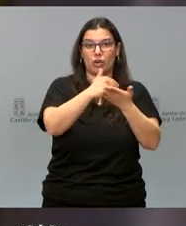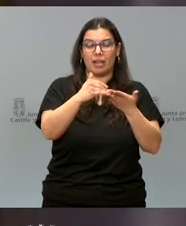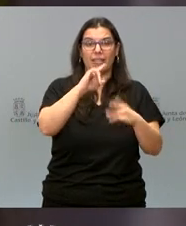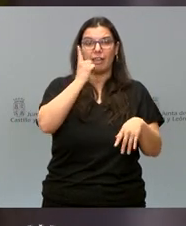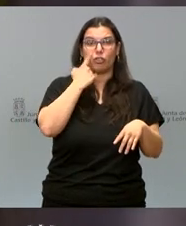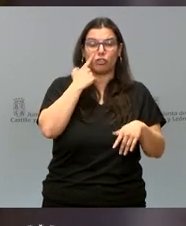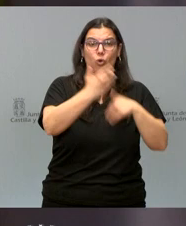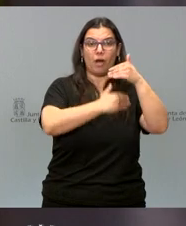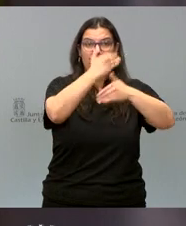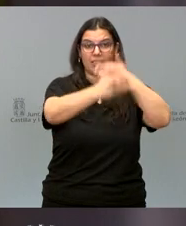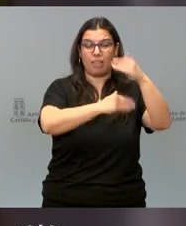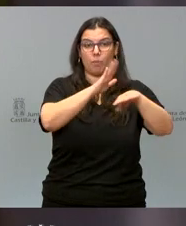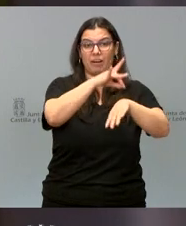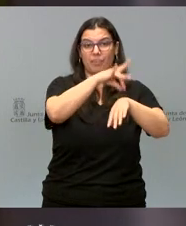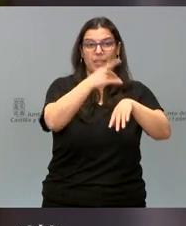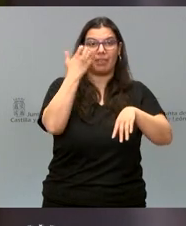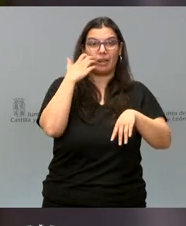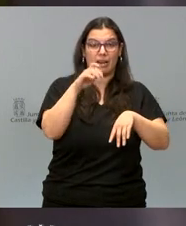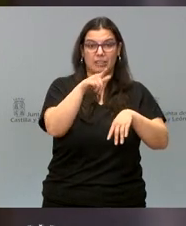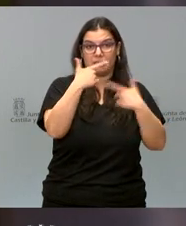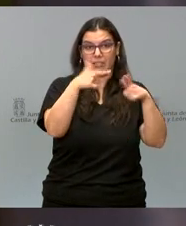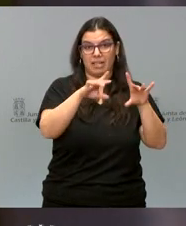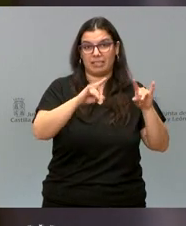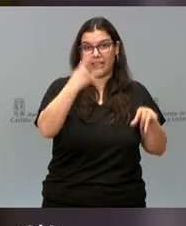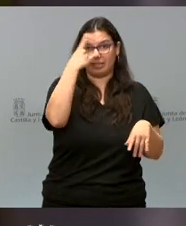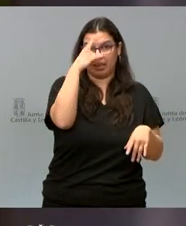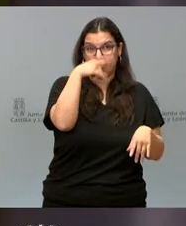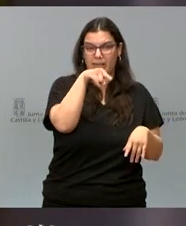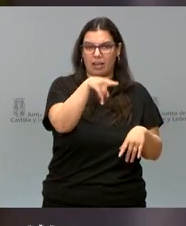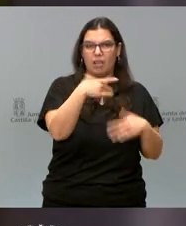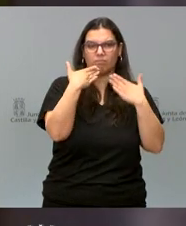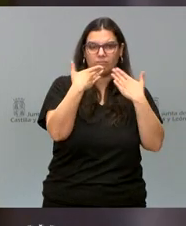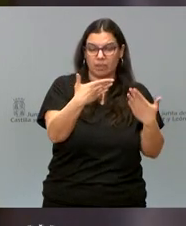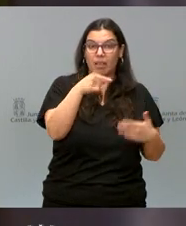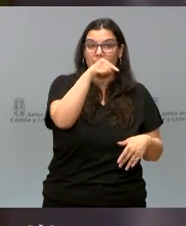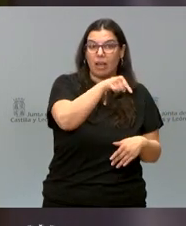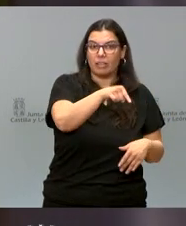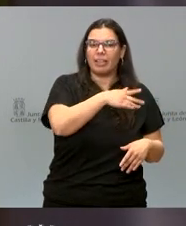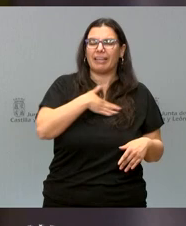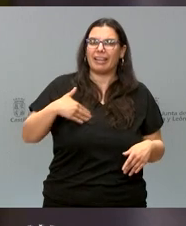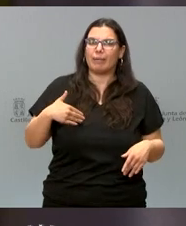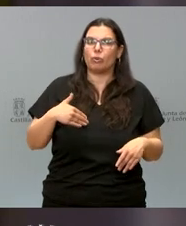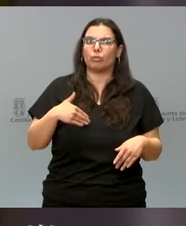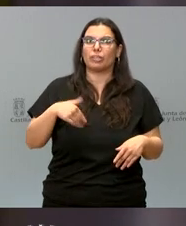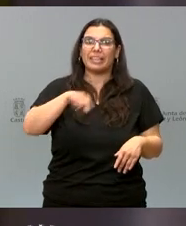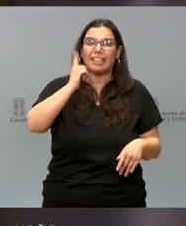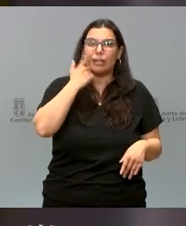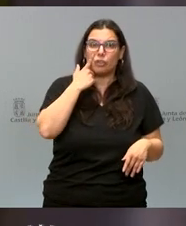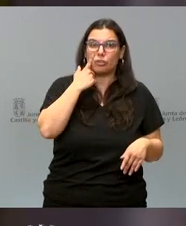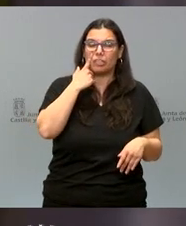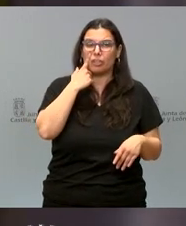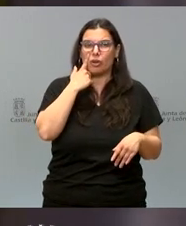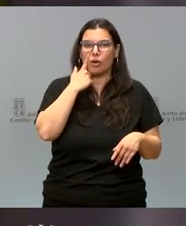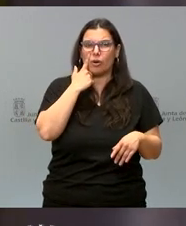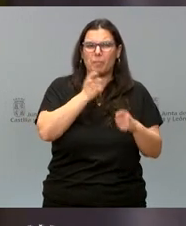diagnóstico avanzado de enfermedades raras que tiene su sede en Salamanca. Queremos que el máximo número de diagnósticos posible